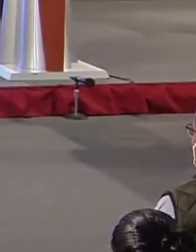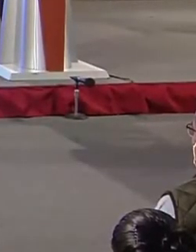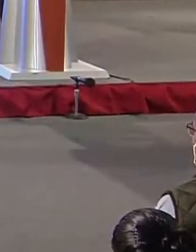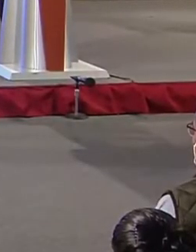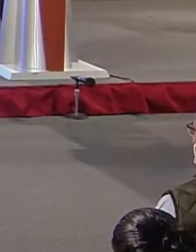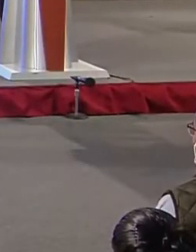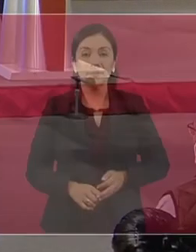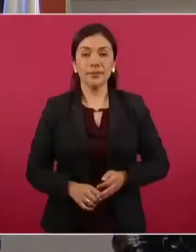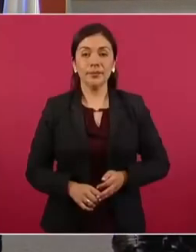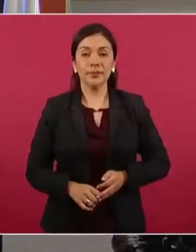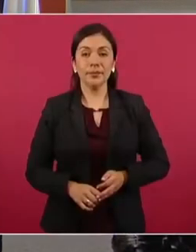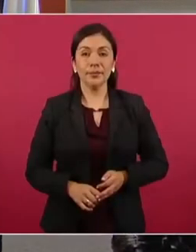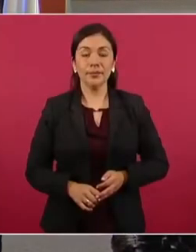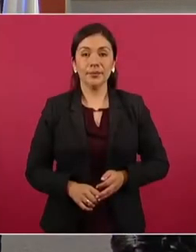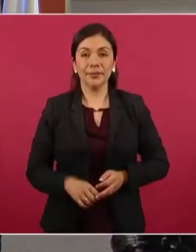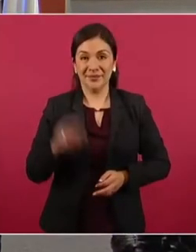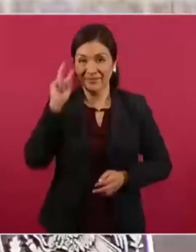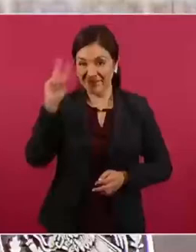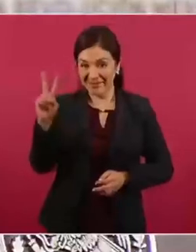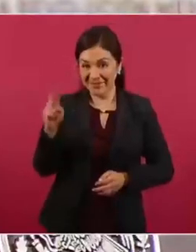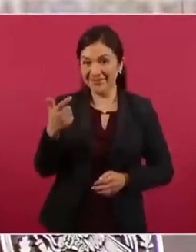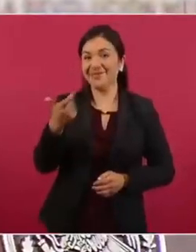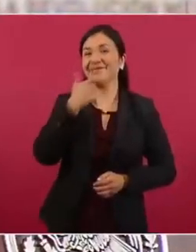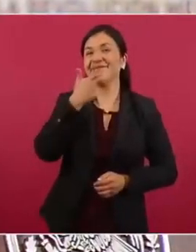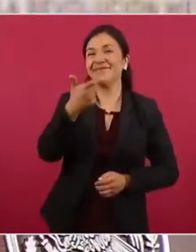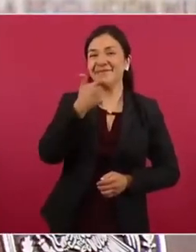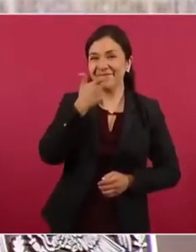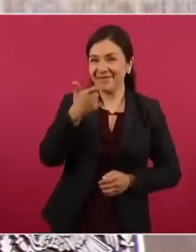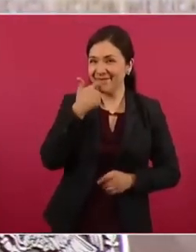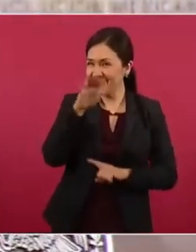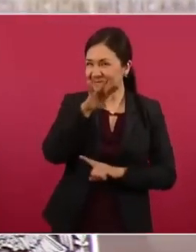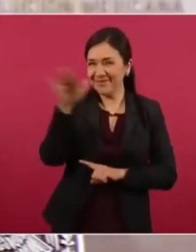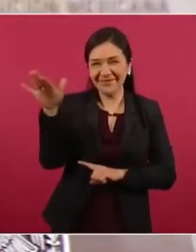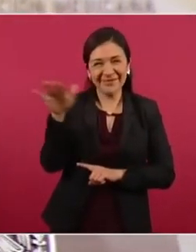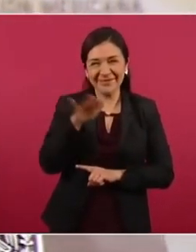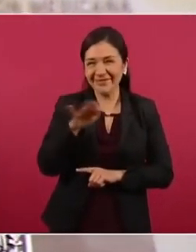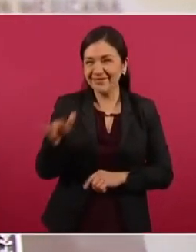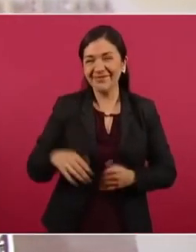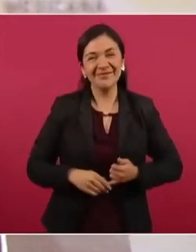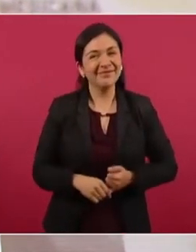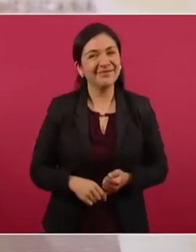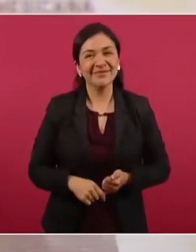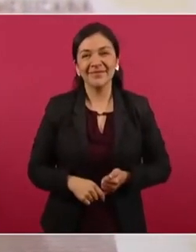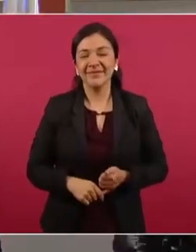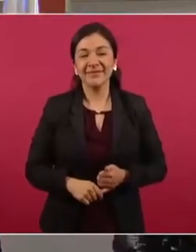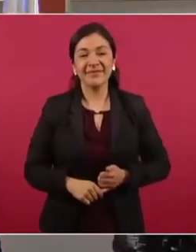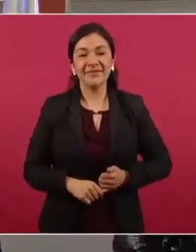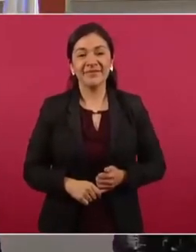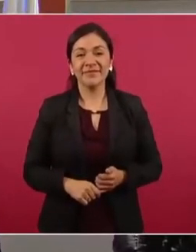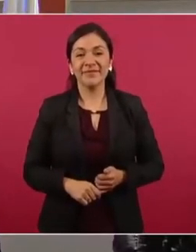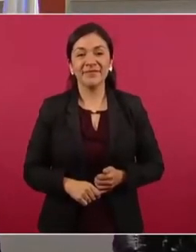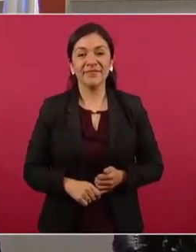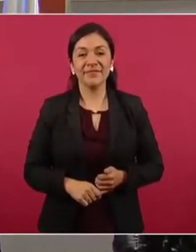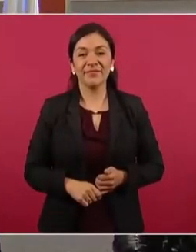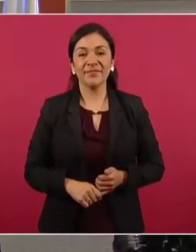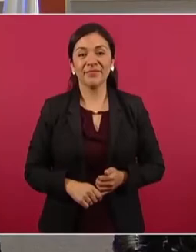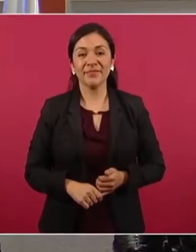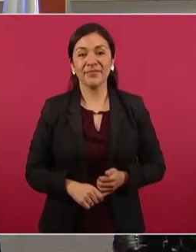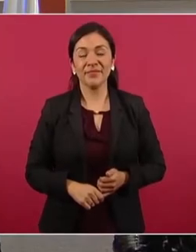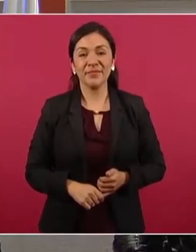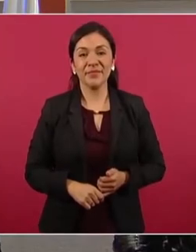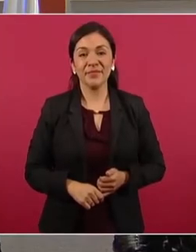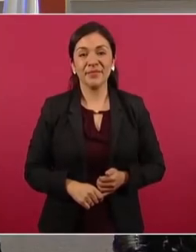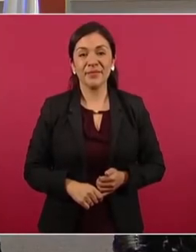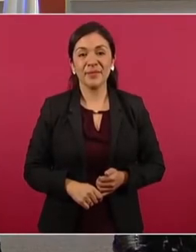y corrupto.